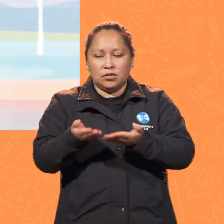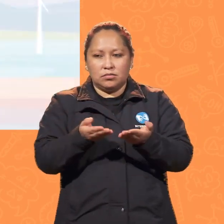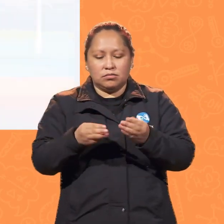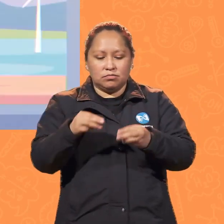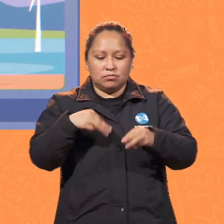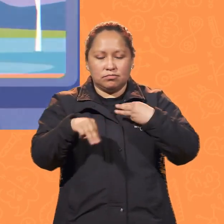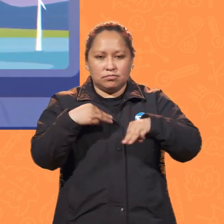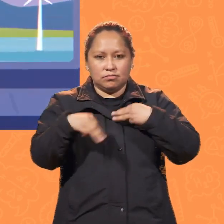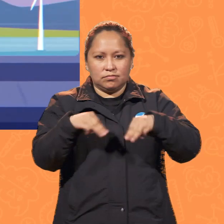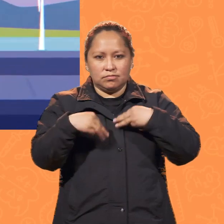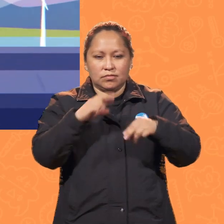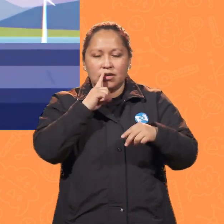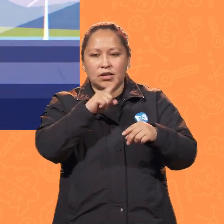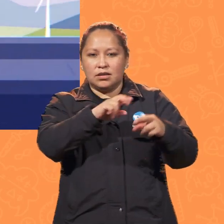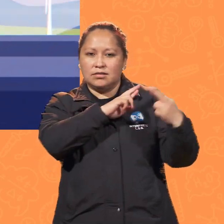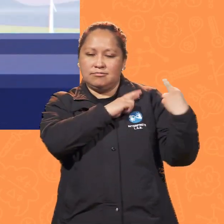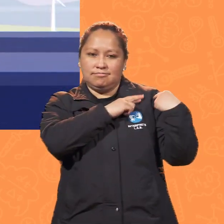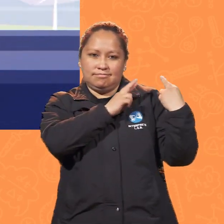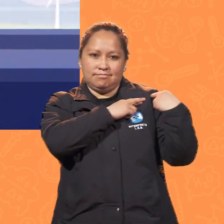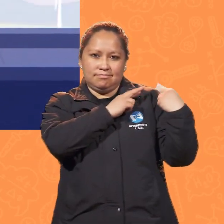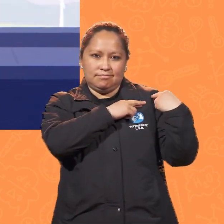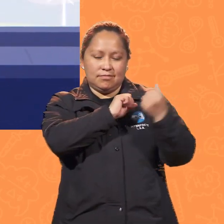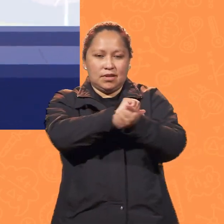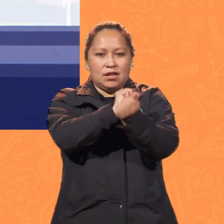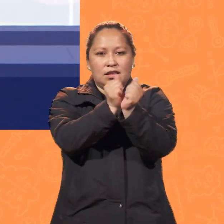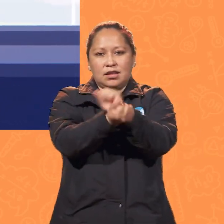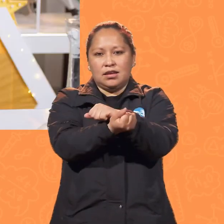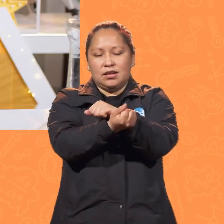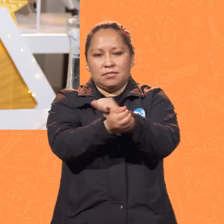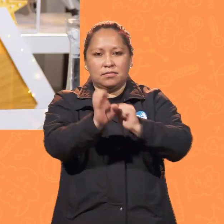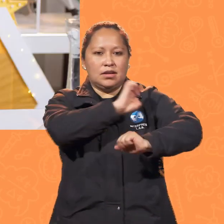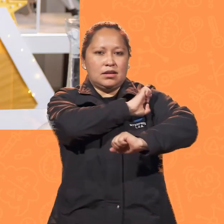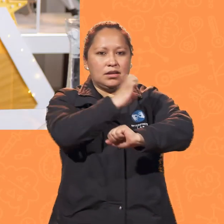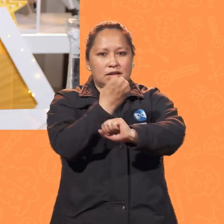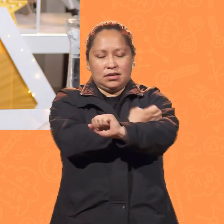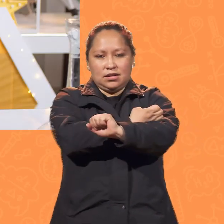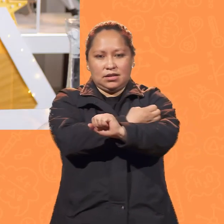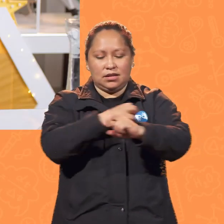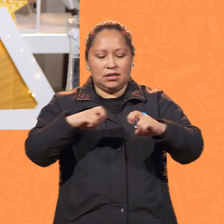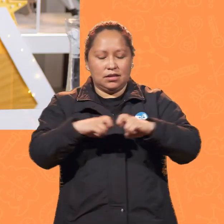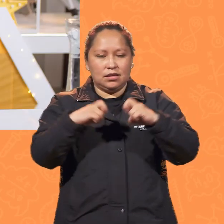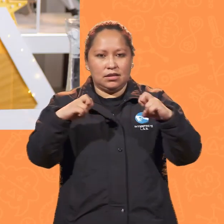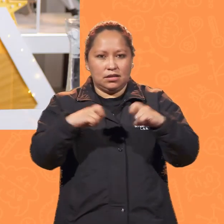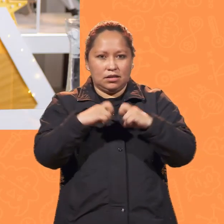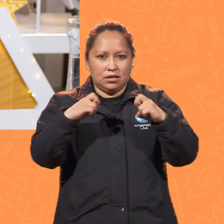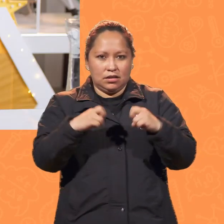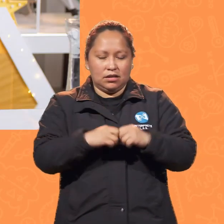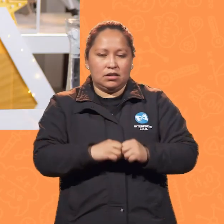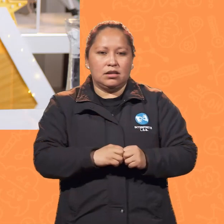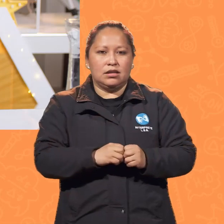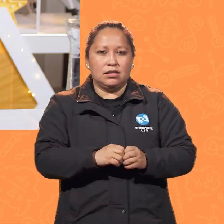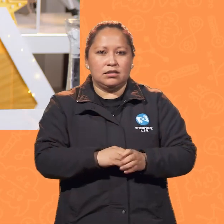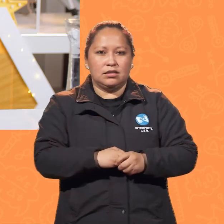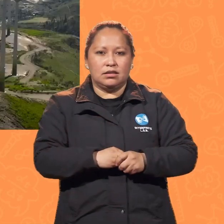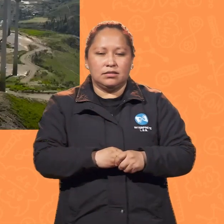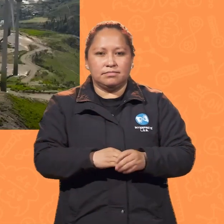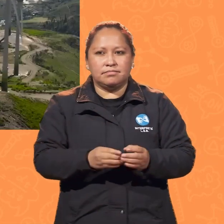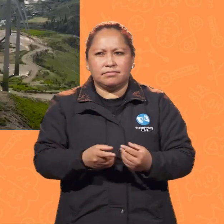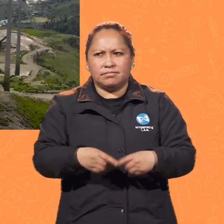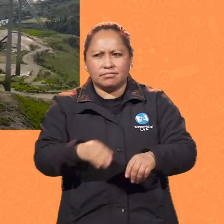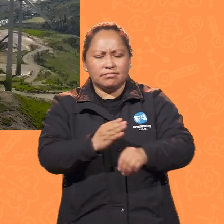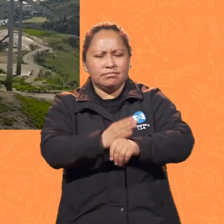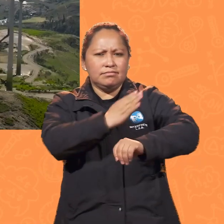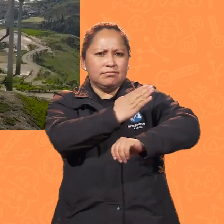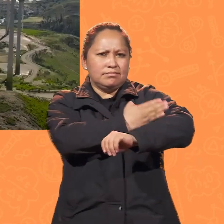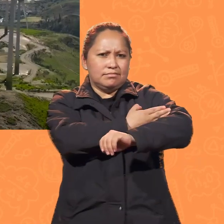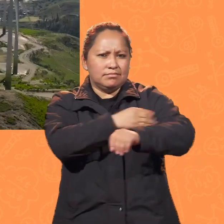encarga de convertir la energía mecánica en energía eléctrica. Cabe mencionar que antes de instalar un aerogenerador, se